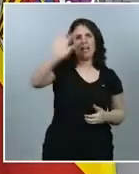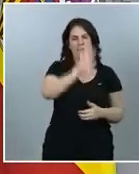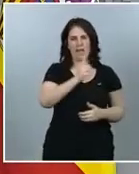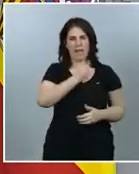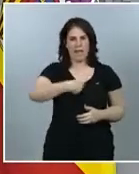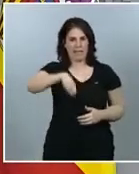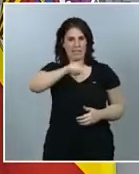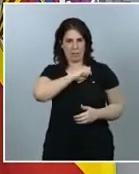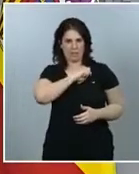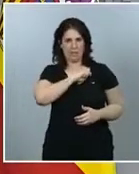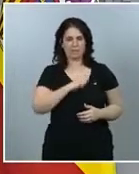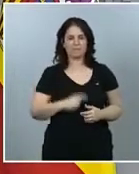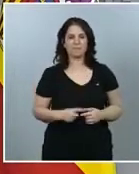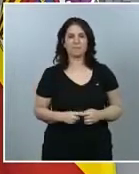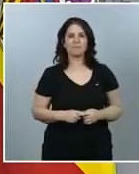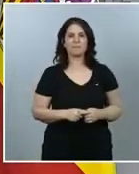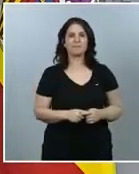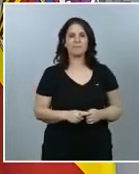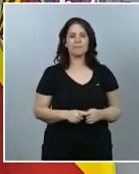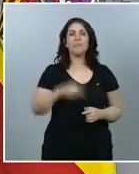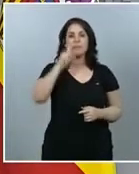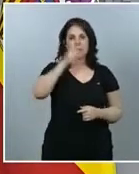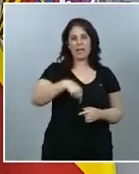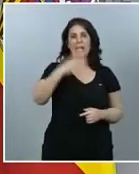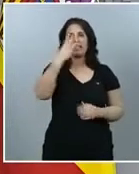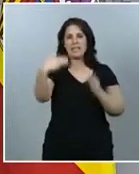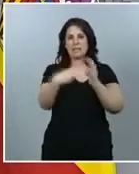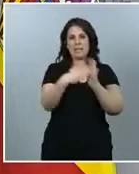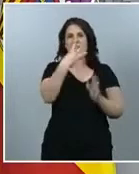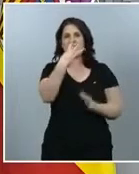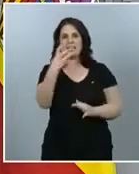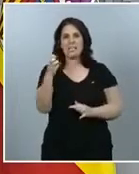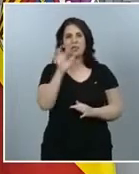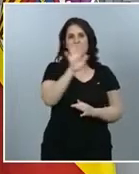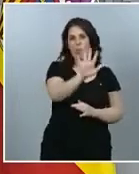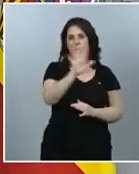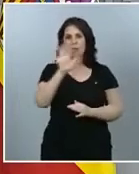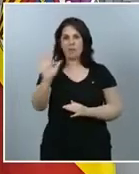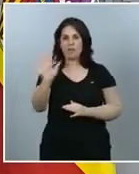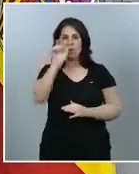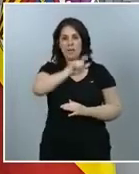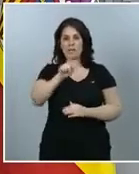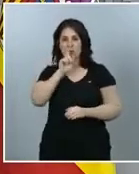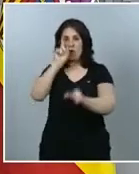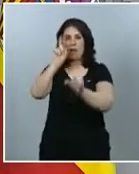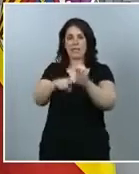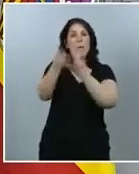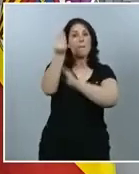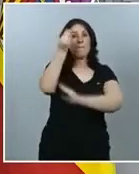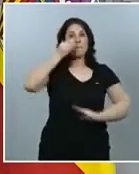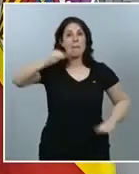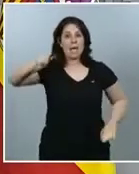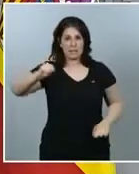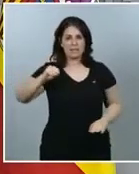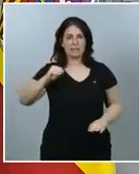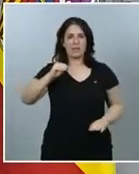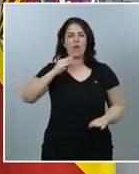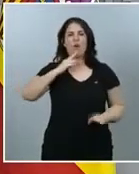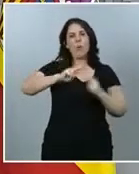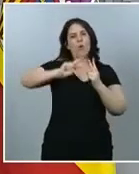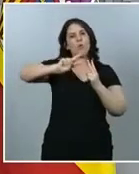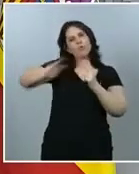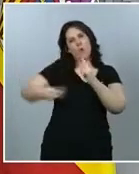y, además, 3.355 participantes adicionales en un subestudio específico